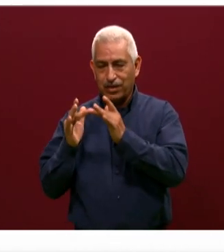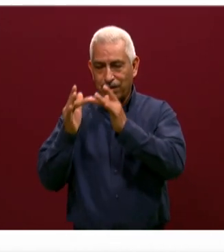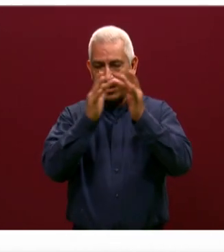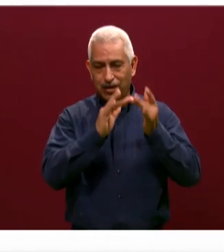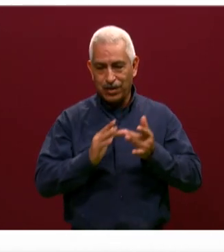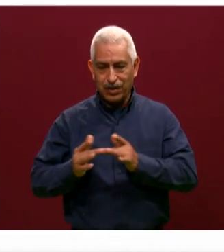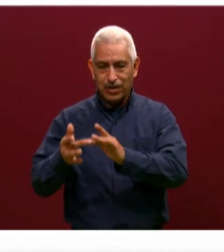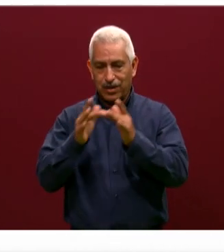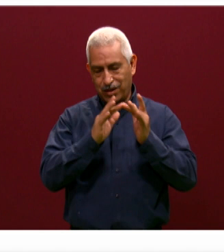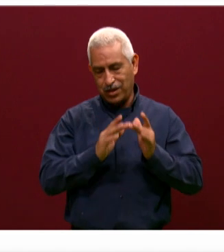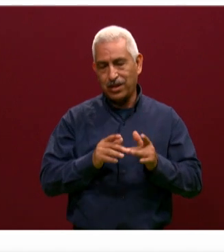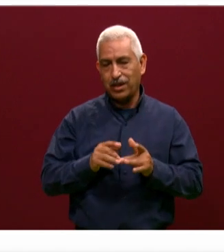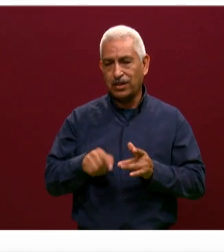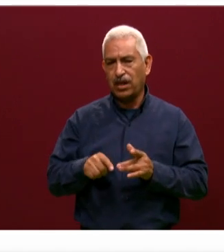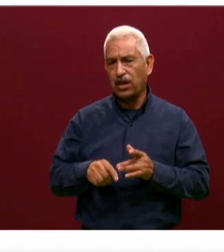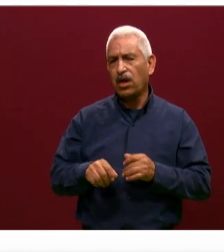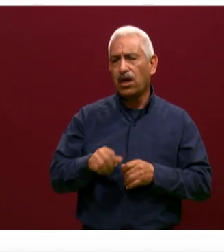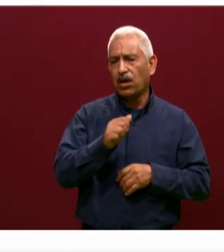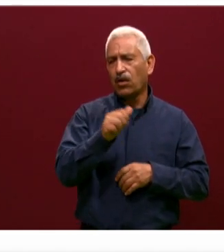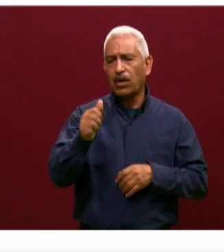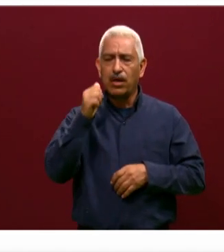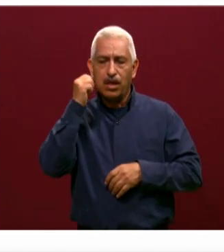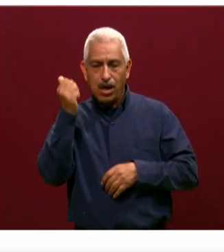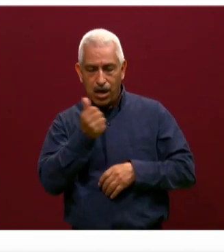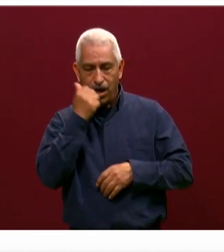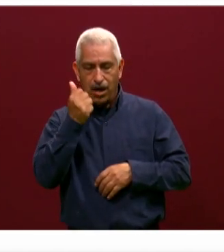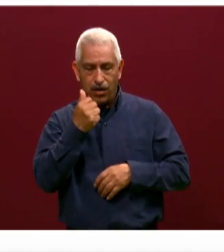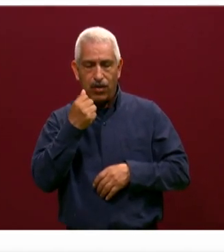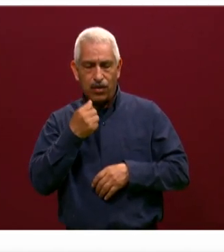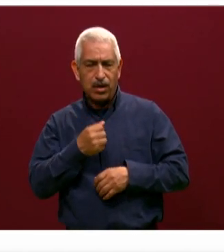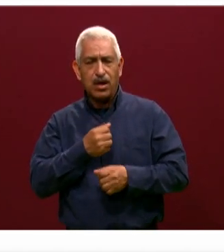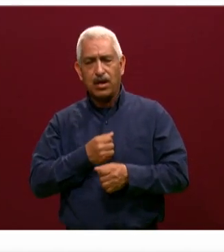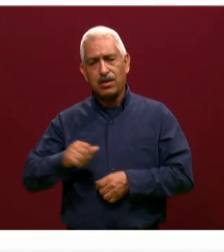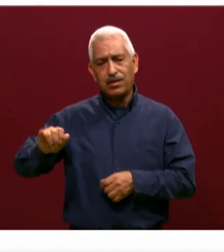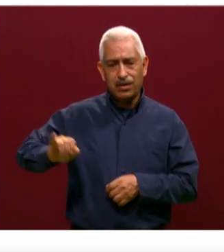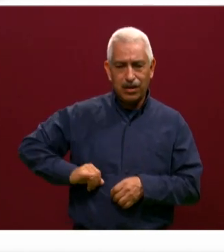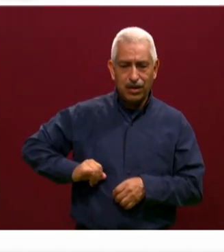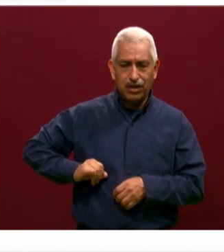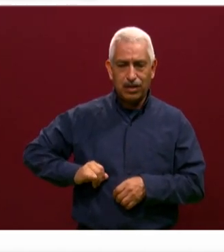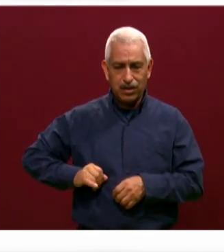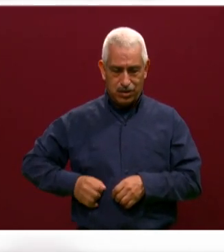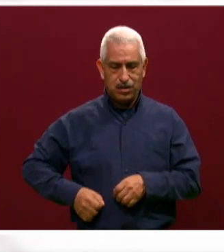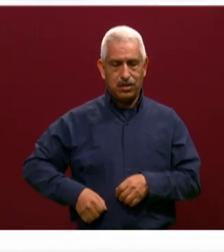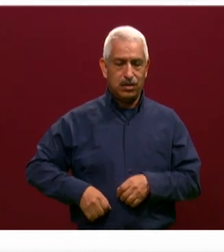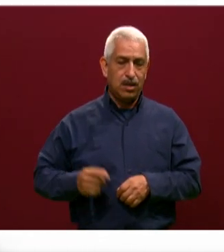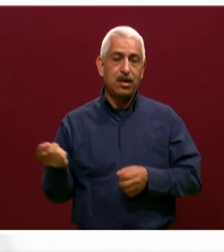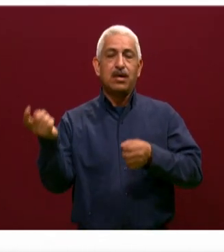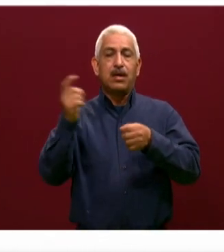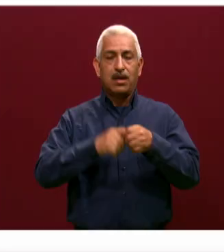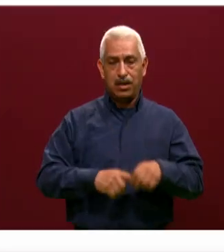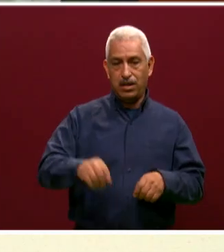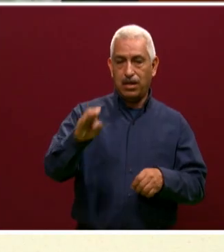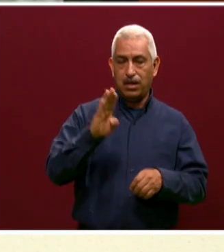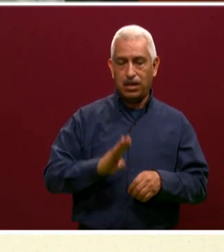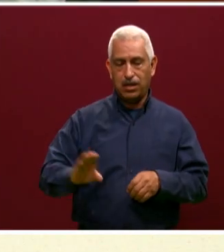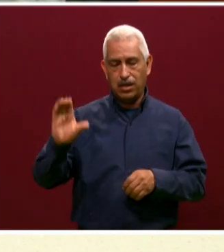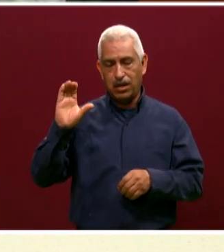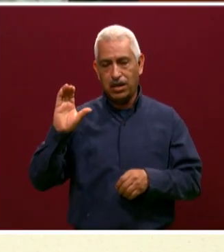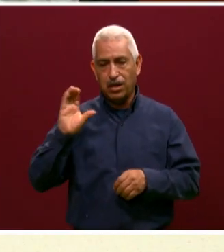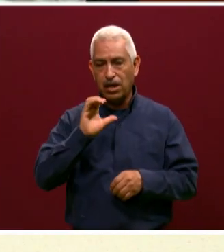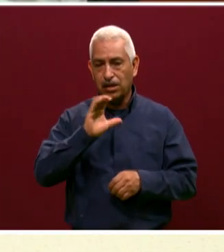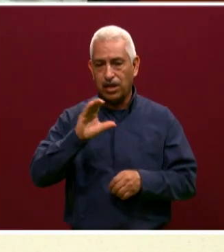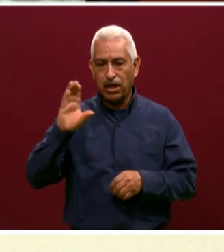alumnos que se interesen por este colegio de bachilleres del Estado de Puebla, donde, bueno, pues tienen,